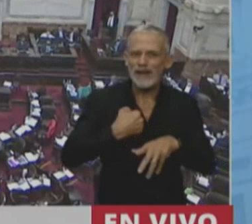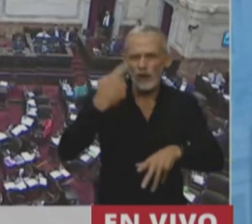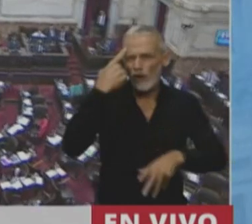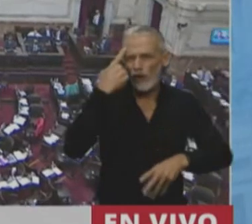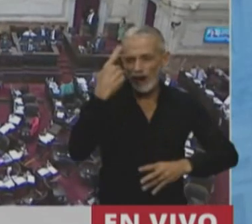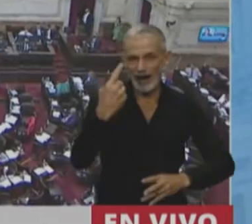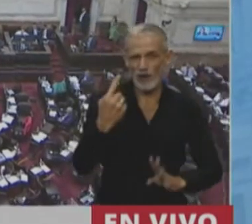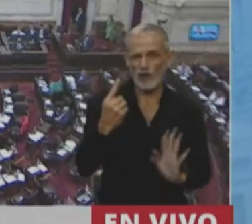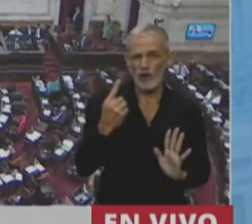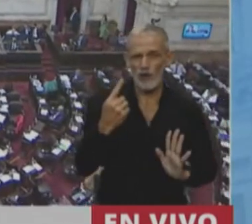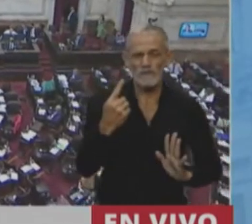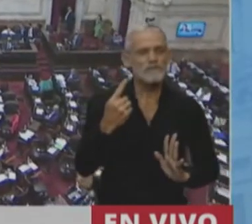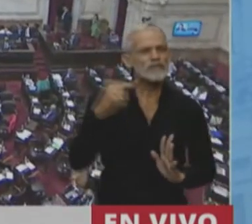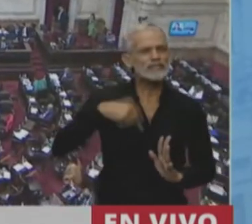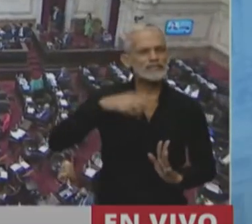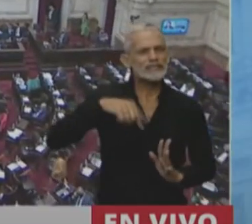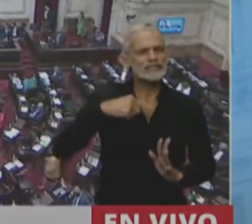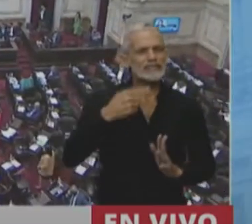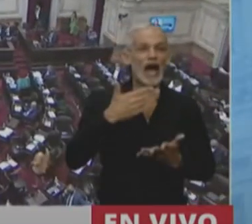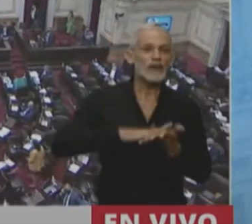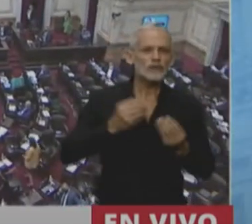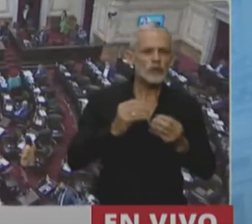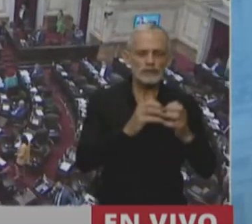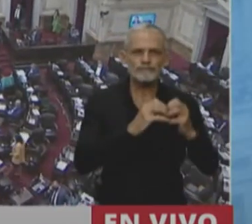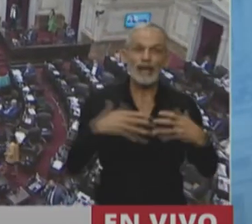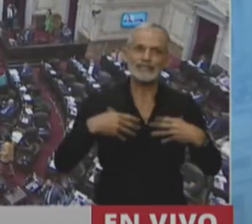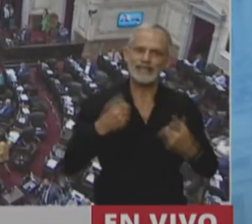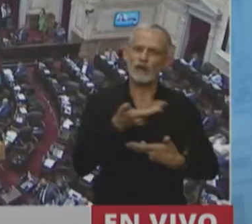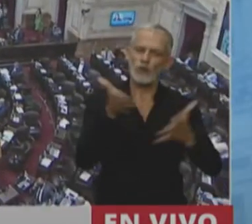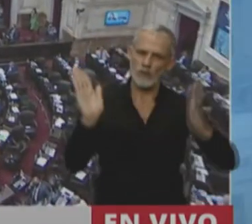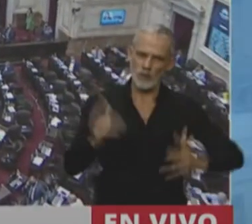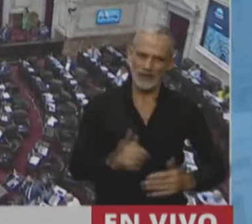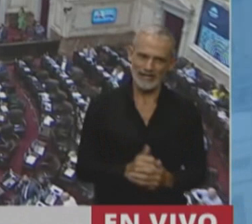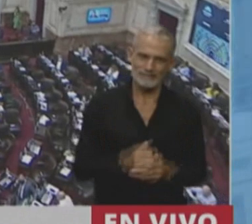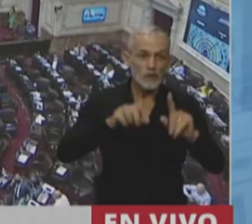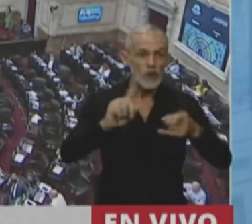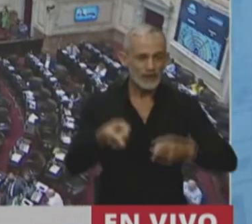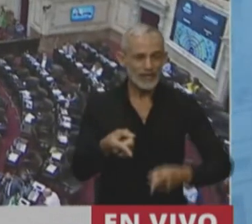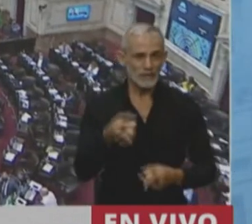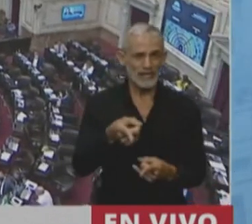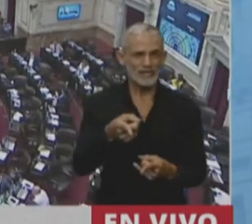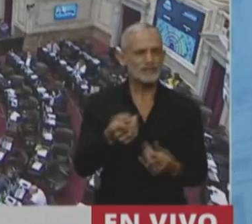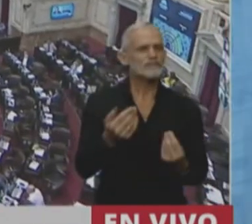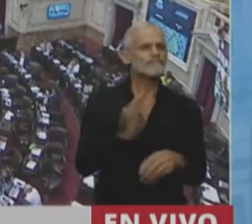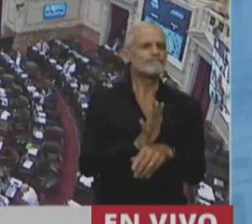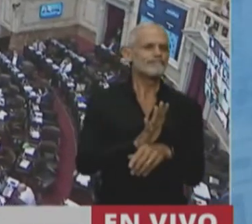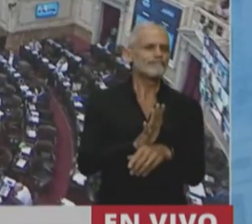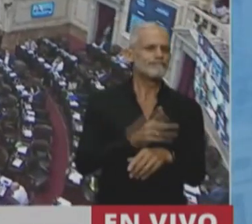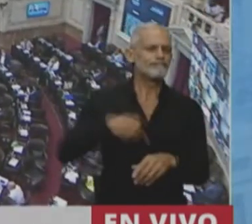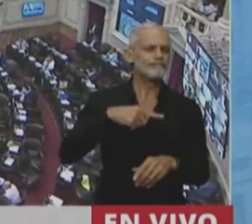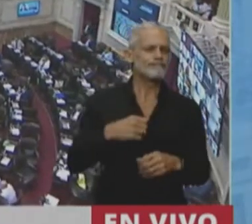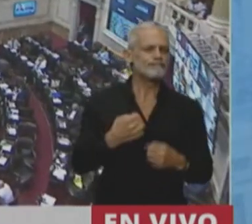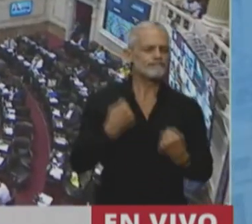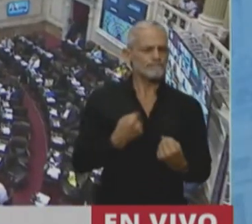que estamos hablando de una cuestión de salud pública, pero también que es una apuesta muy fuerte